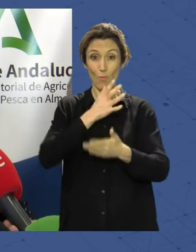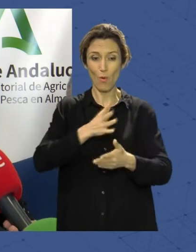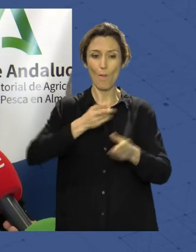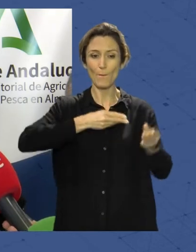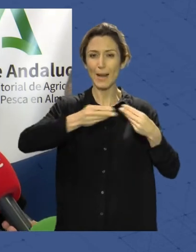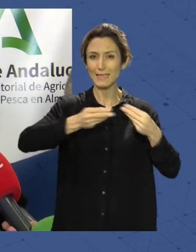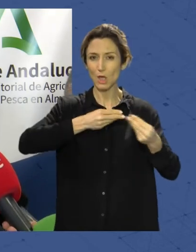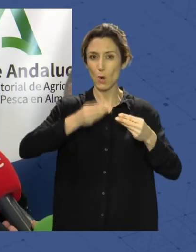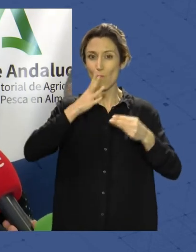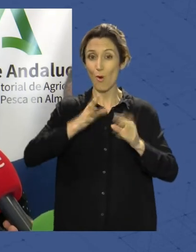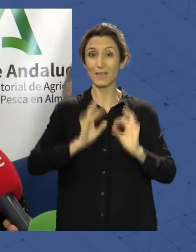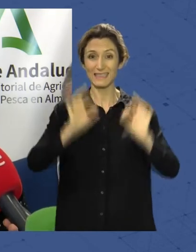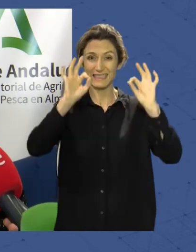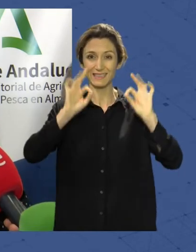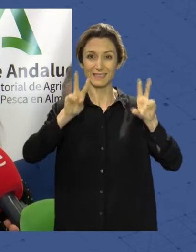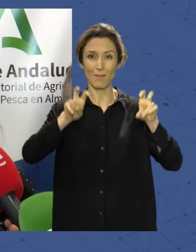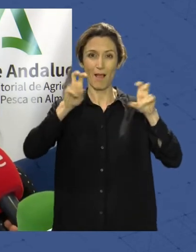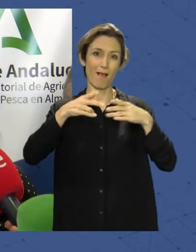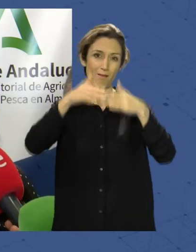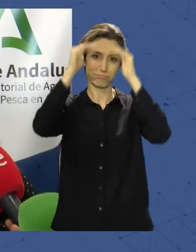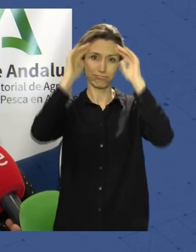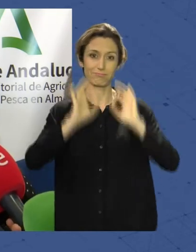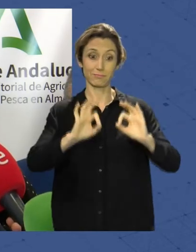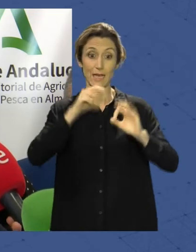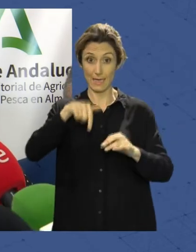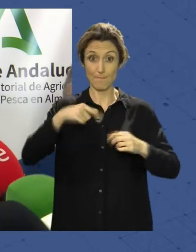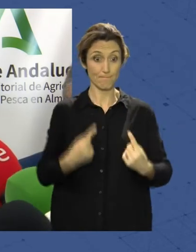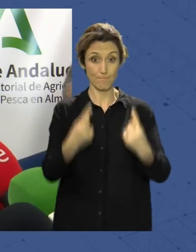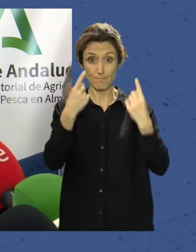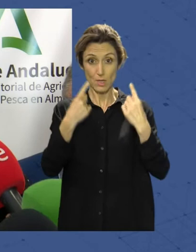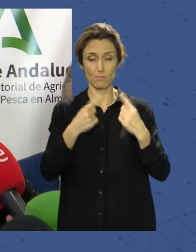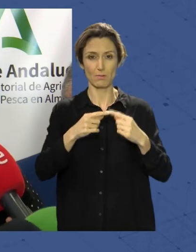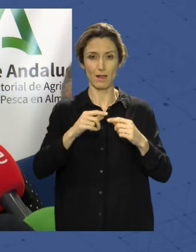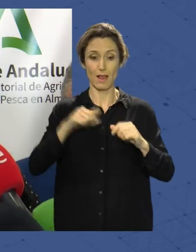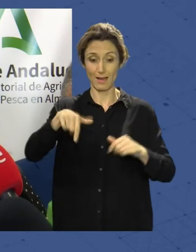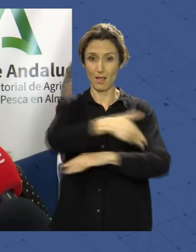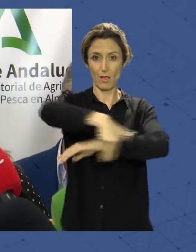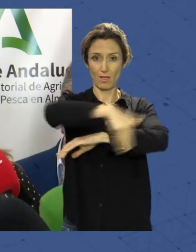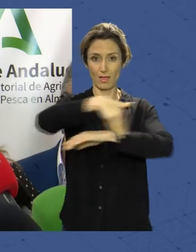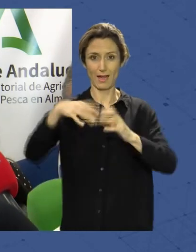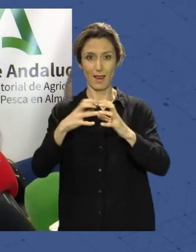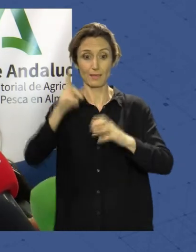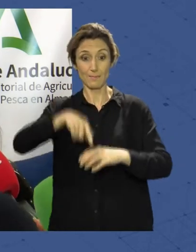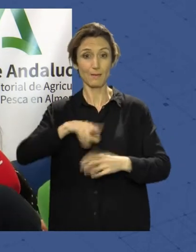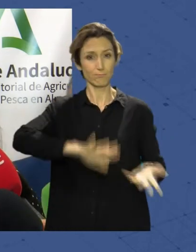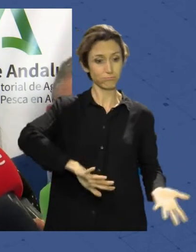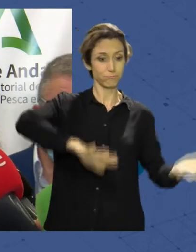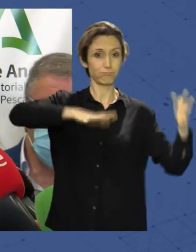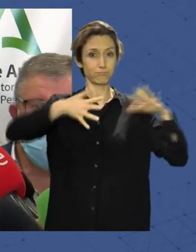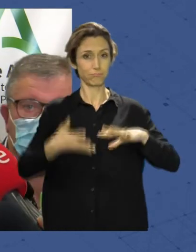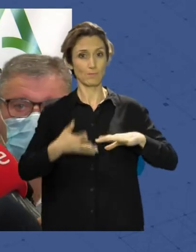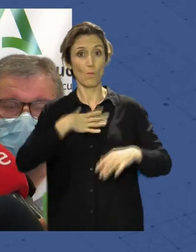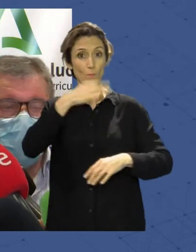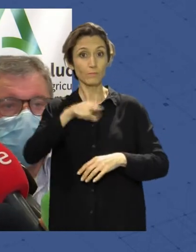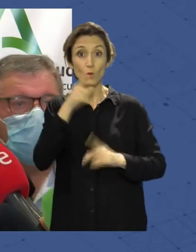cuestión agraria y bueno, de proyecto piloto vamos a empezar aquí en la costa de Granada, pero queremos transformarlo en utilizar